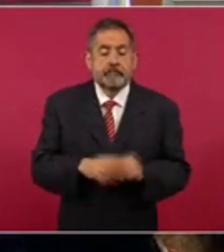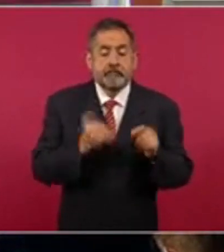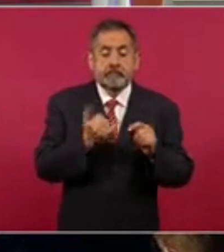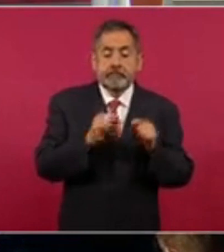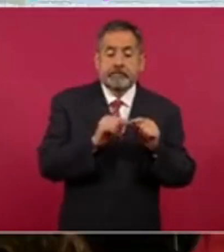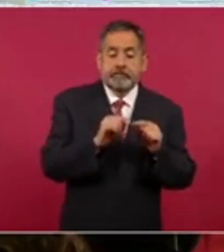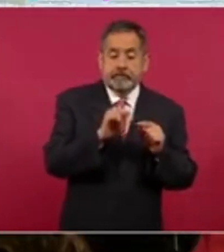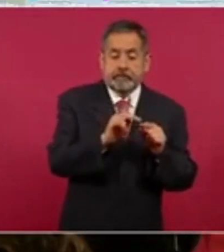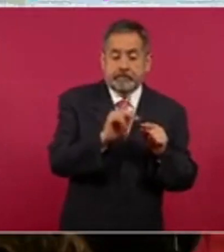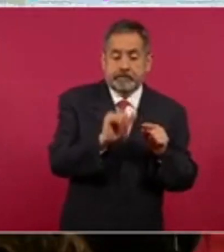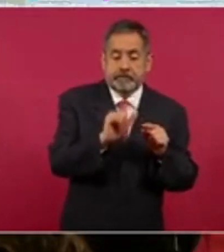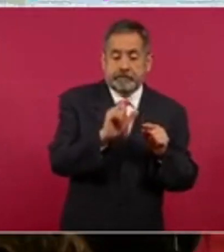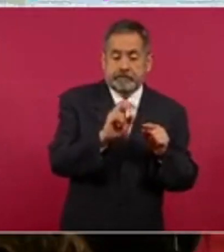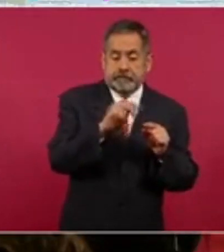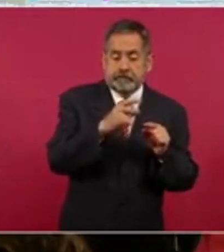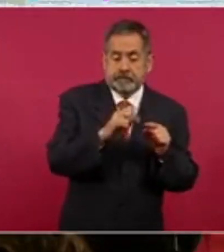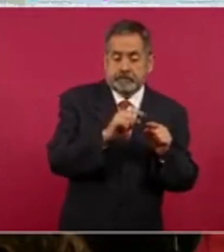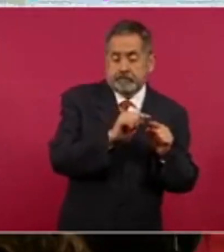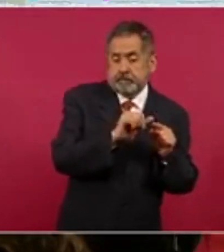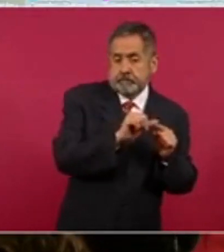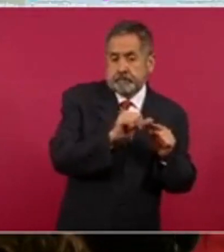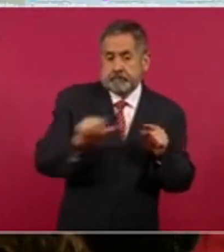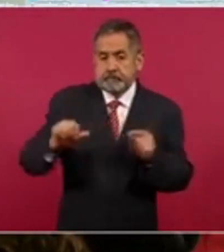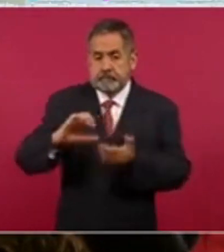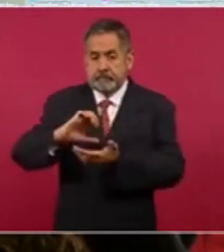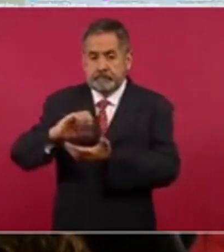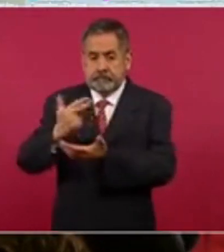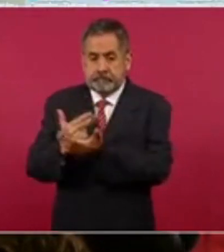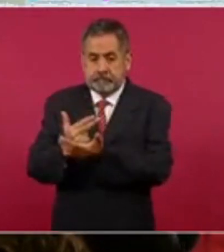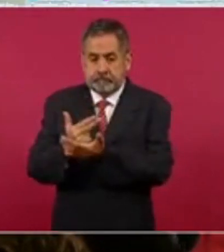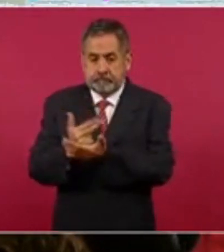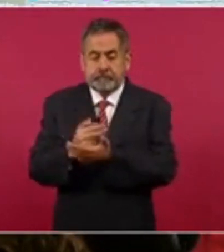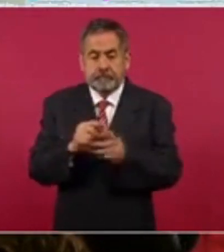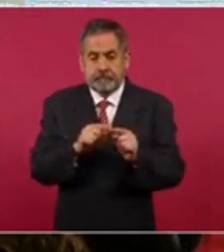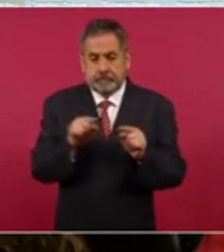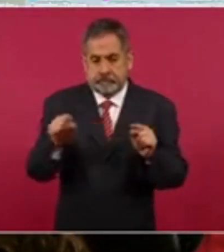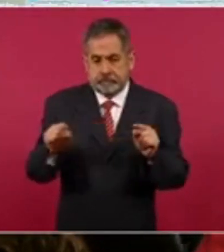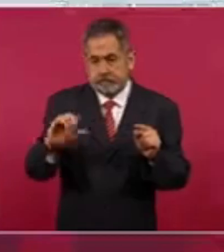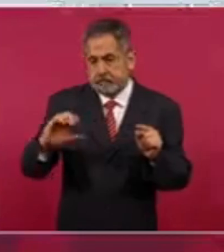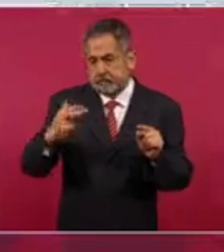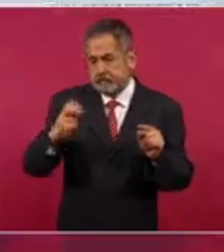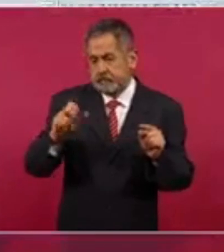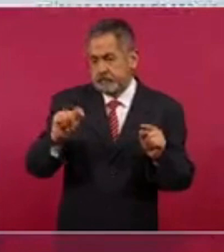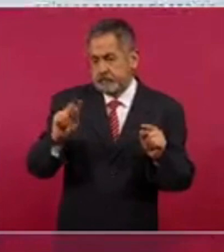hasta Chetumal, aquí está Chetumal,